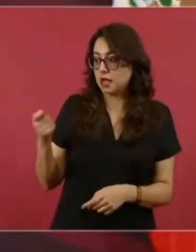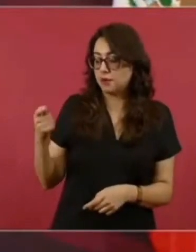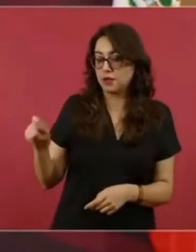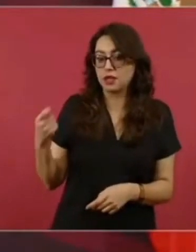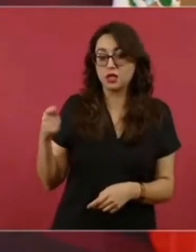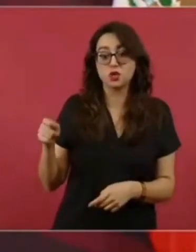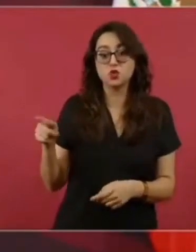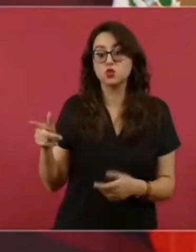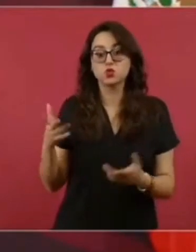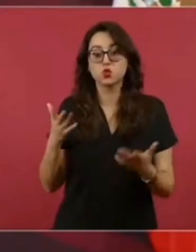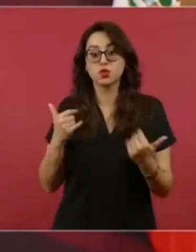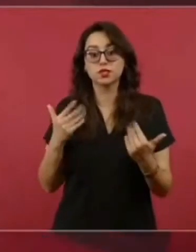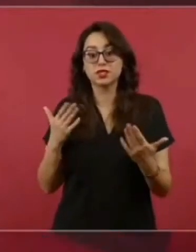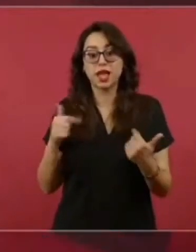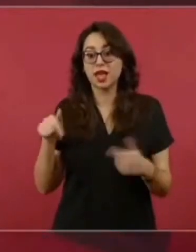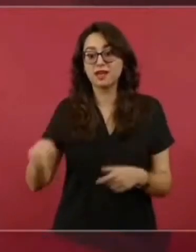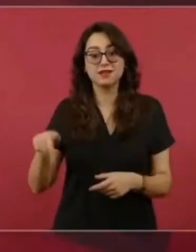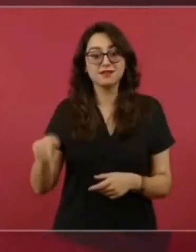no estaba.